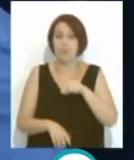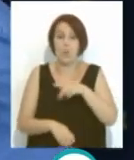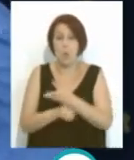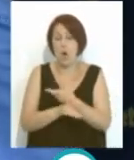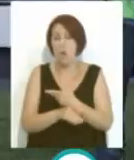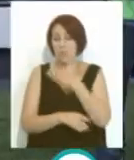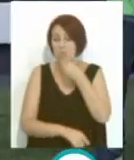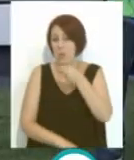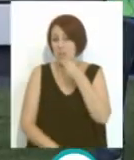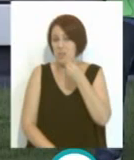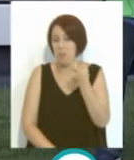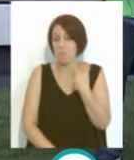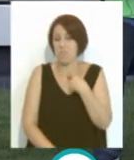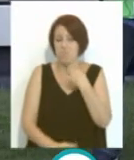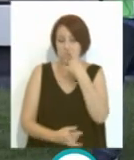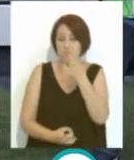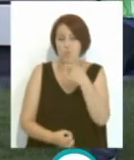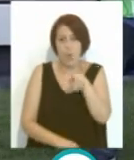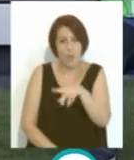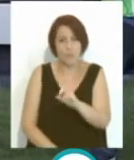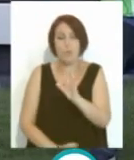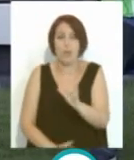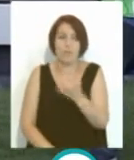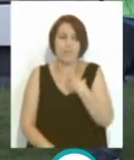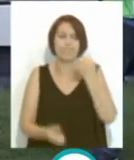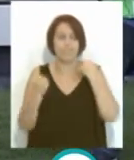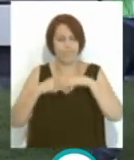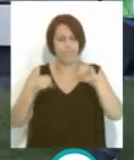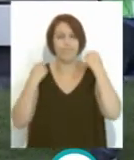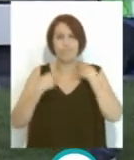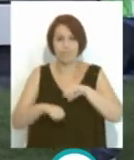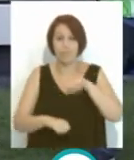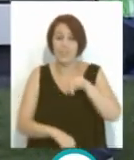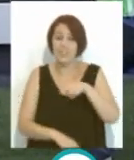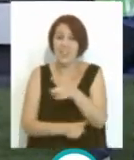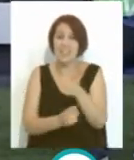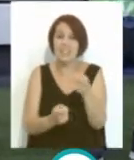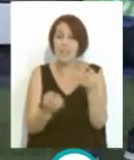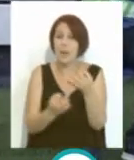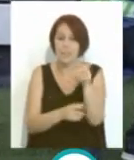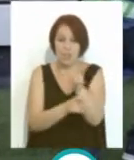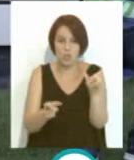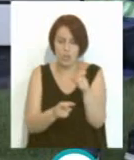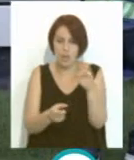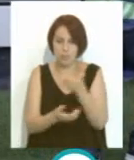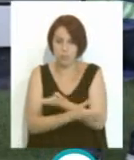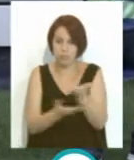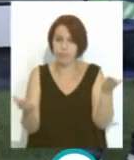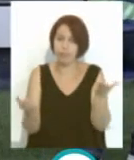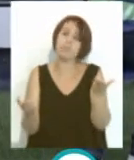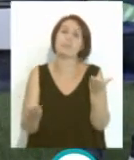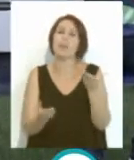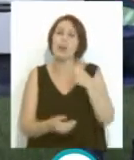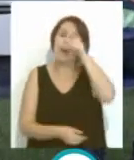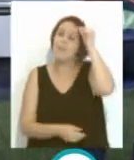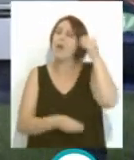un juego vistoso, pero es un juego tremendamente práctico y para eso requiere también de gente que crea en lo que